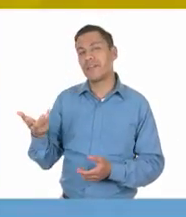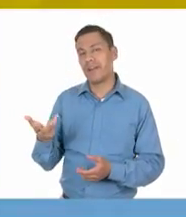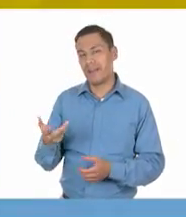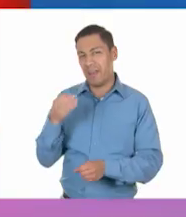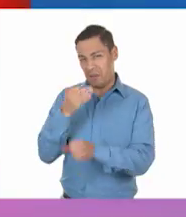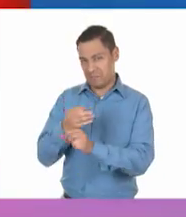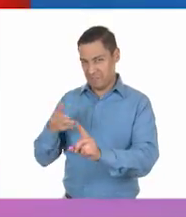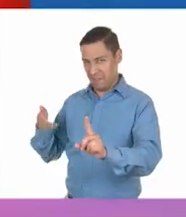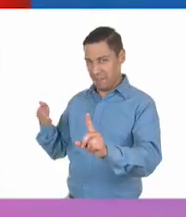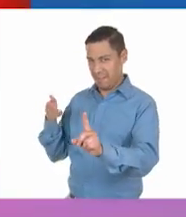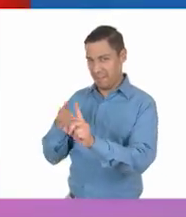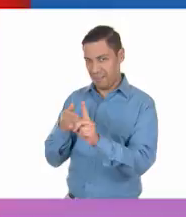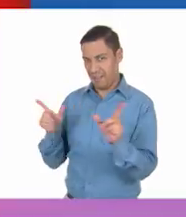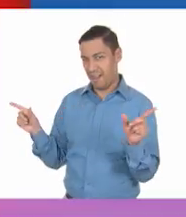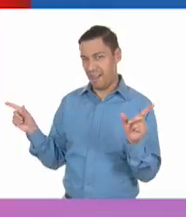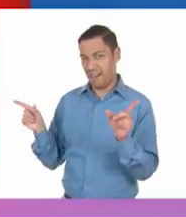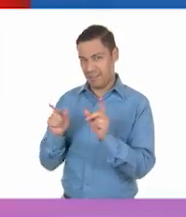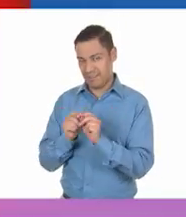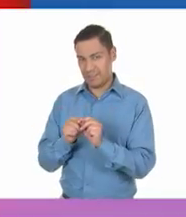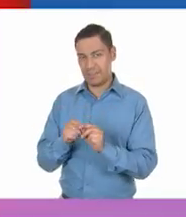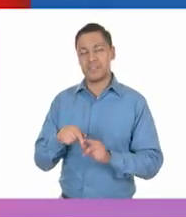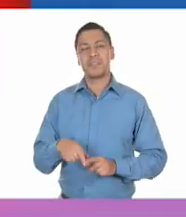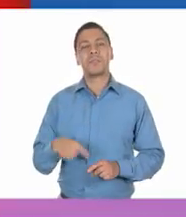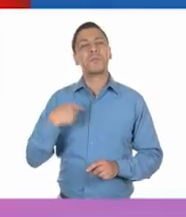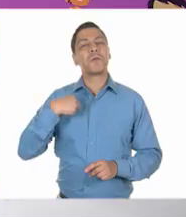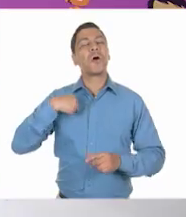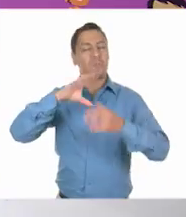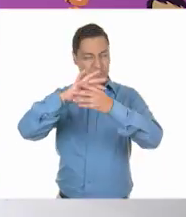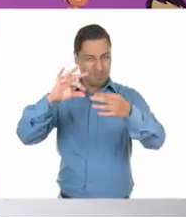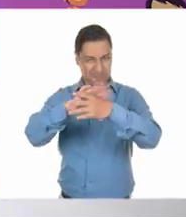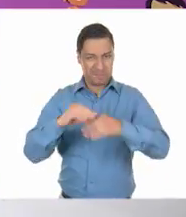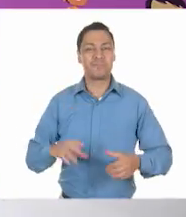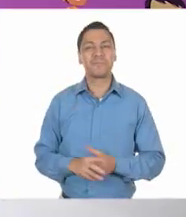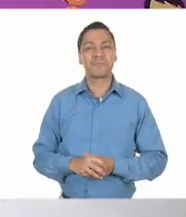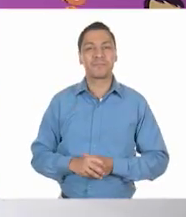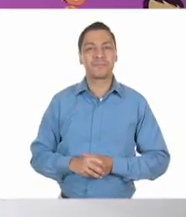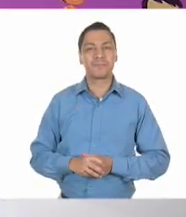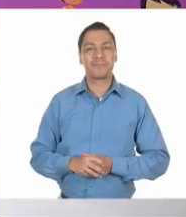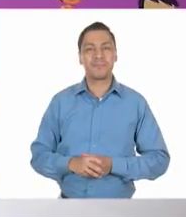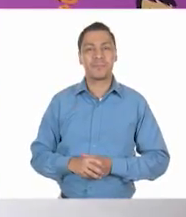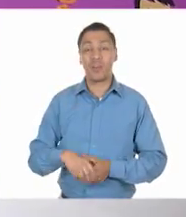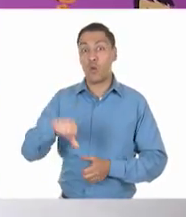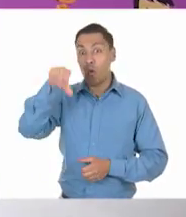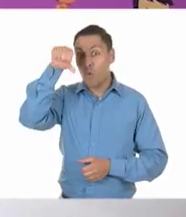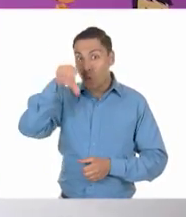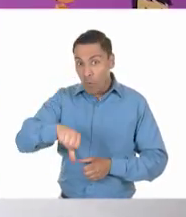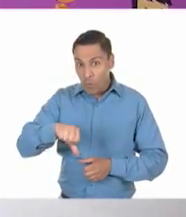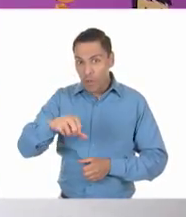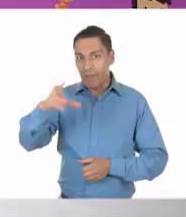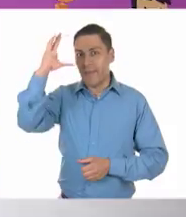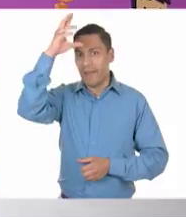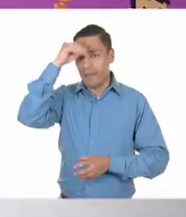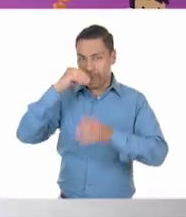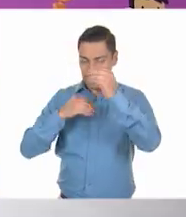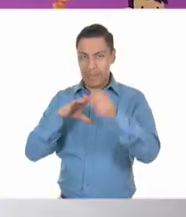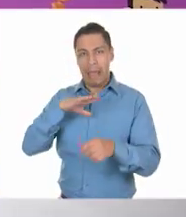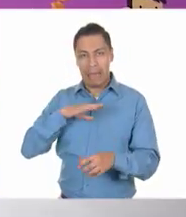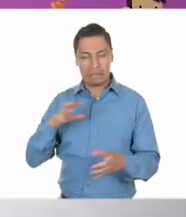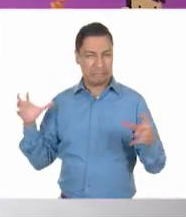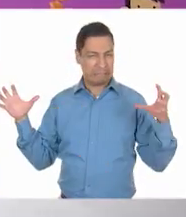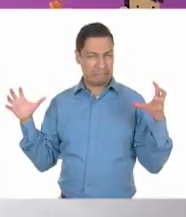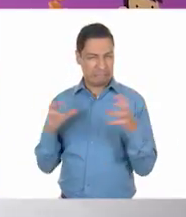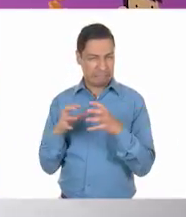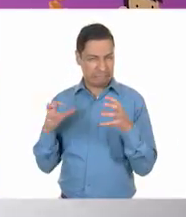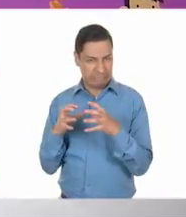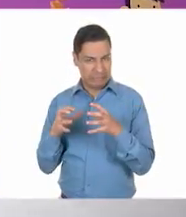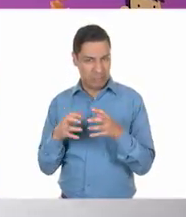hoy. Yo, maestra, quiero empezar, ¿sí? A ver, adelante. Bueno, pues observamos que existen conflictos que enfrentan